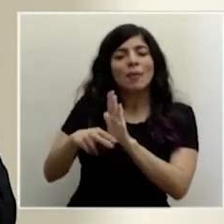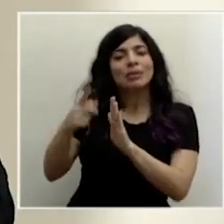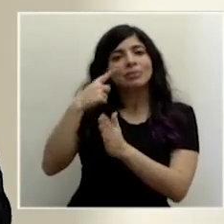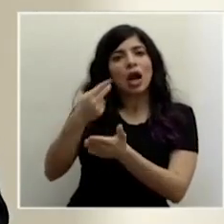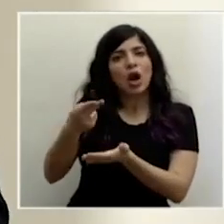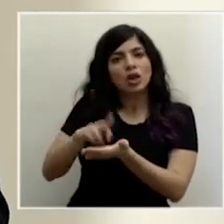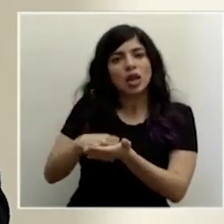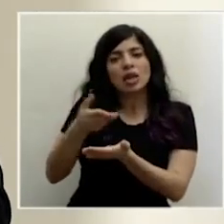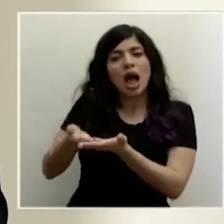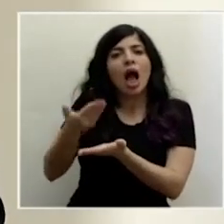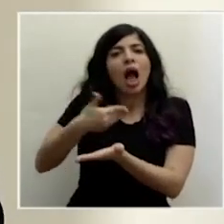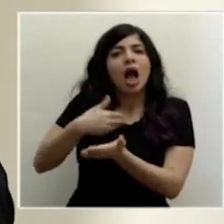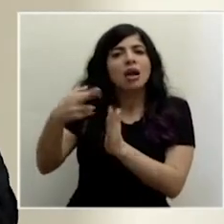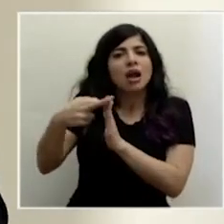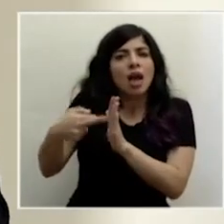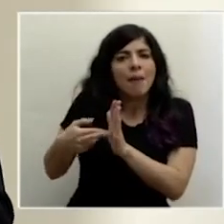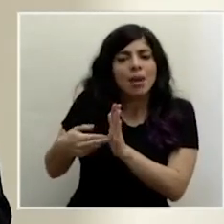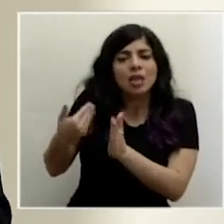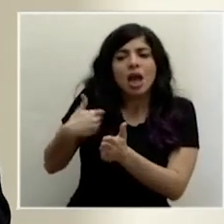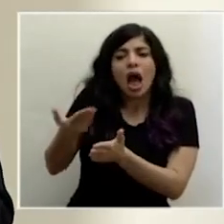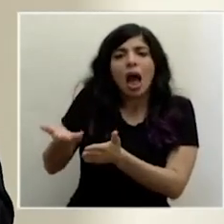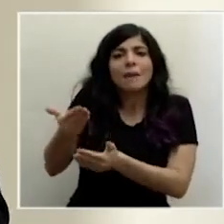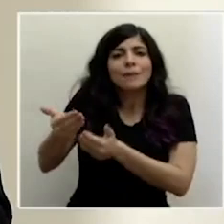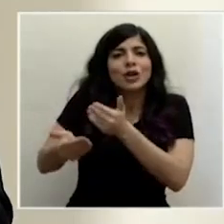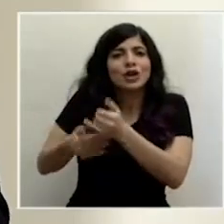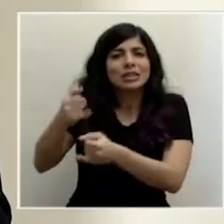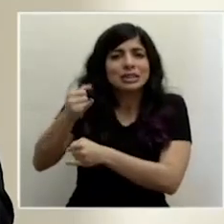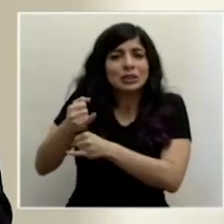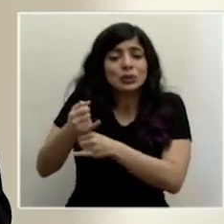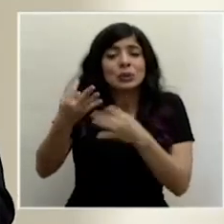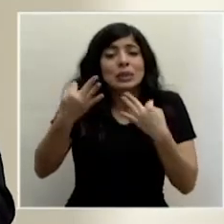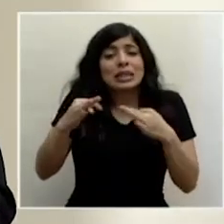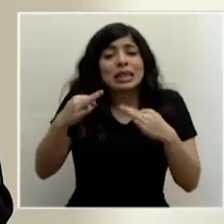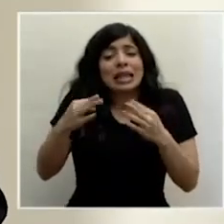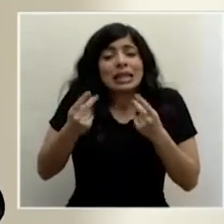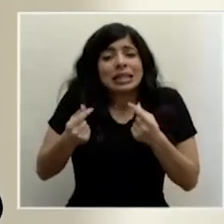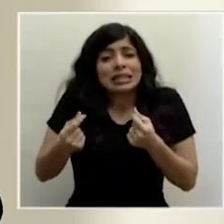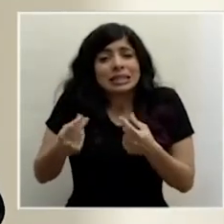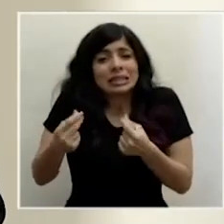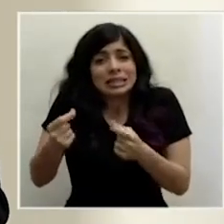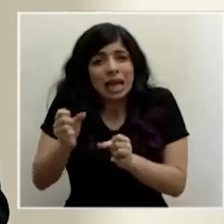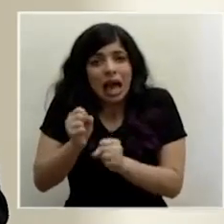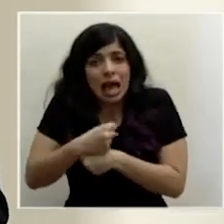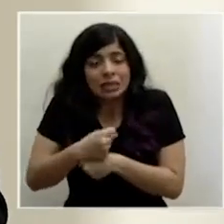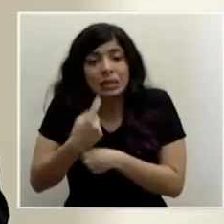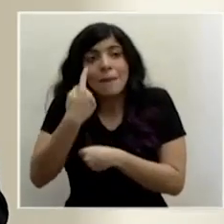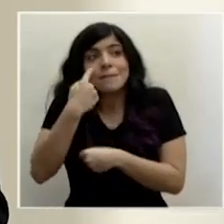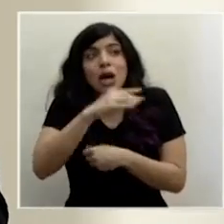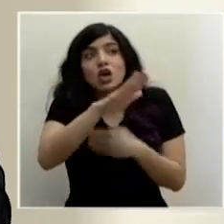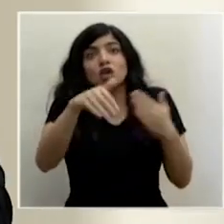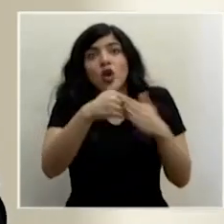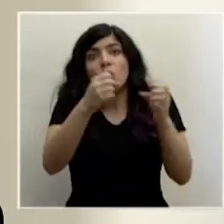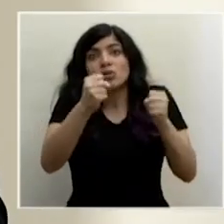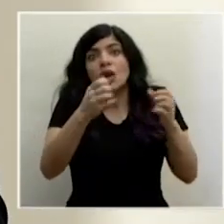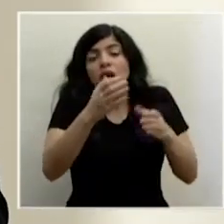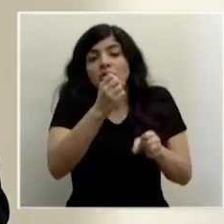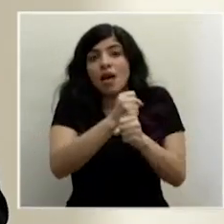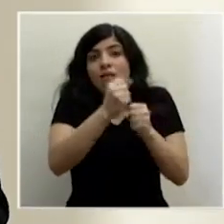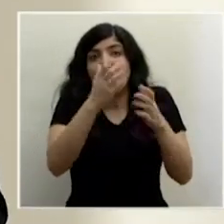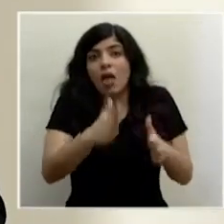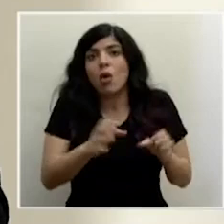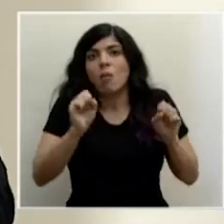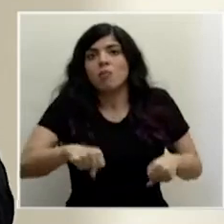Hay reglamentos, hay procesos institucionales que se están tratando de hacer lo más rápido posible para que todos los funcionarios reciban su salario,